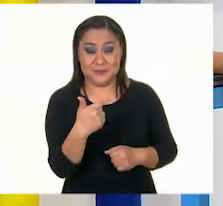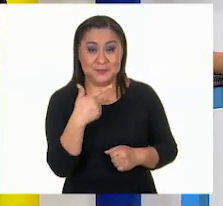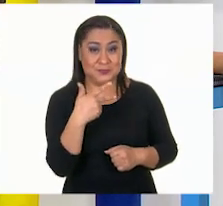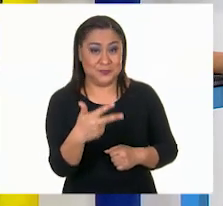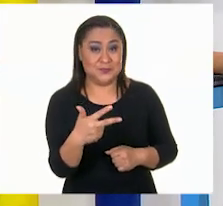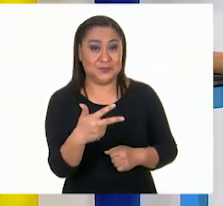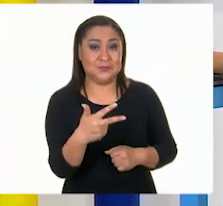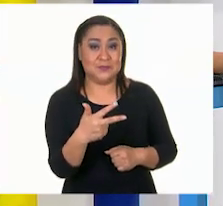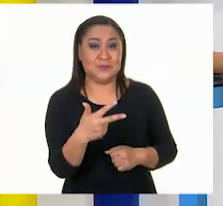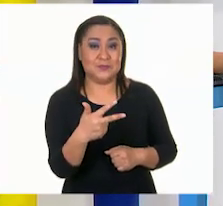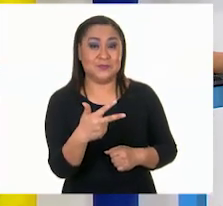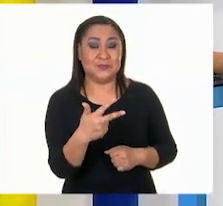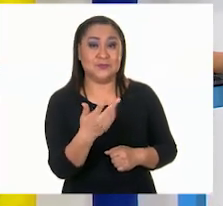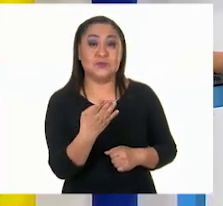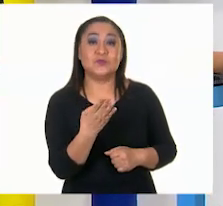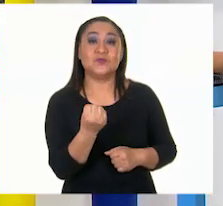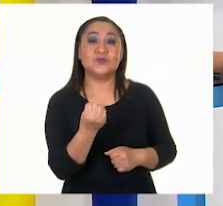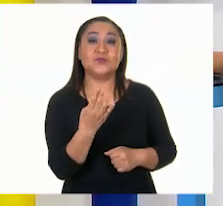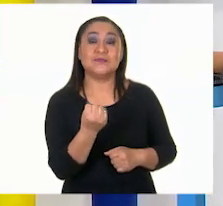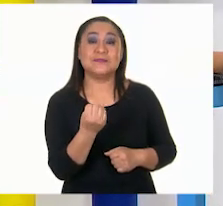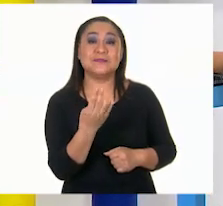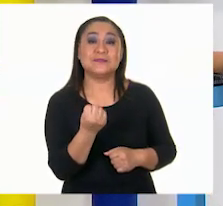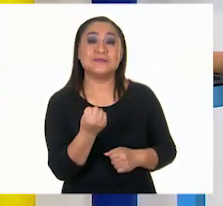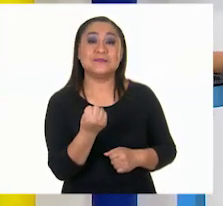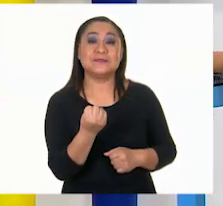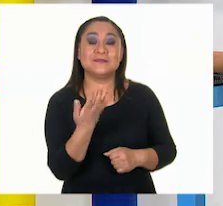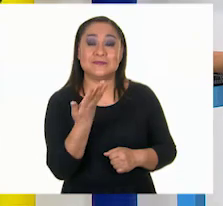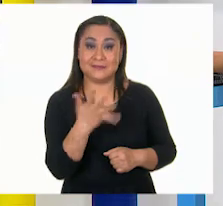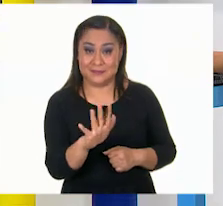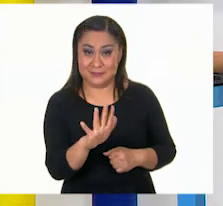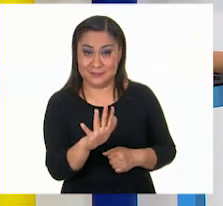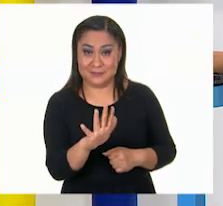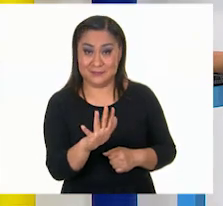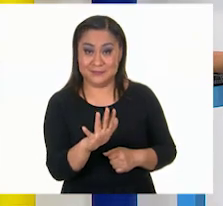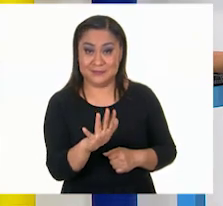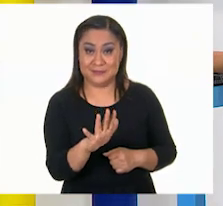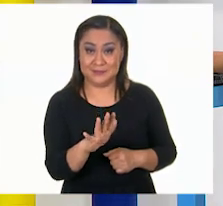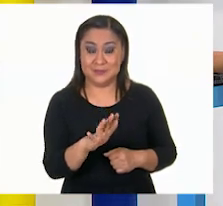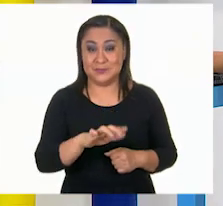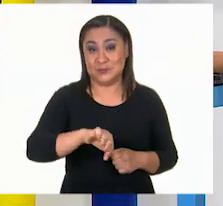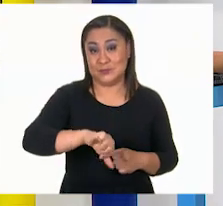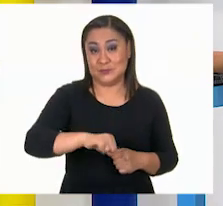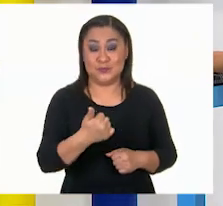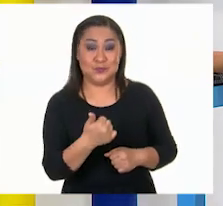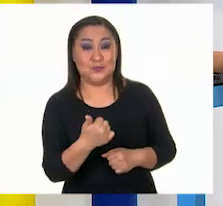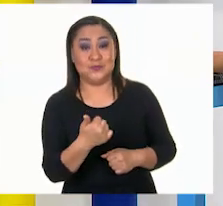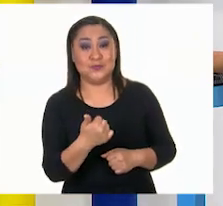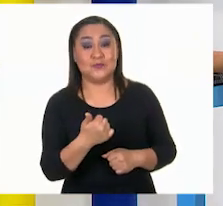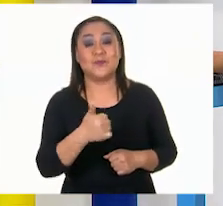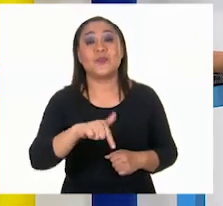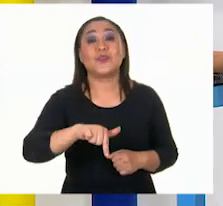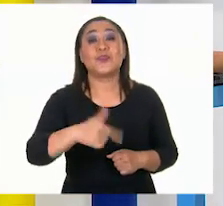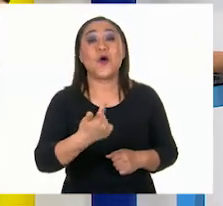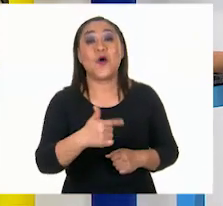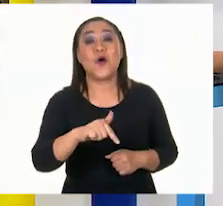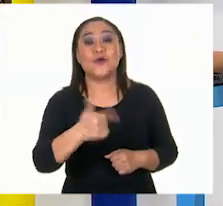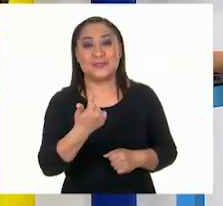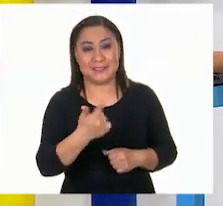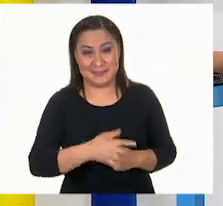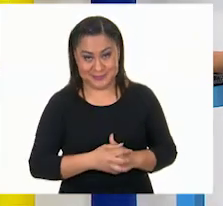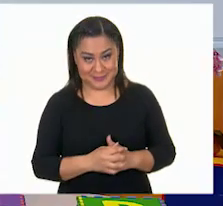Ocho. Nueve. Diez. Once. Y doce.